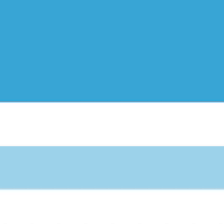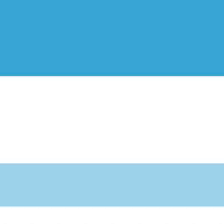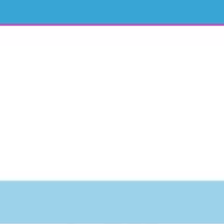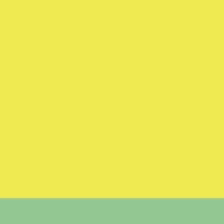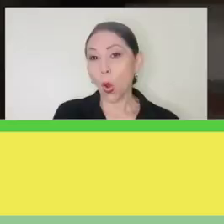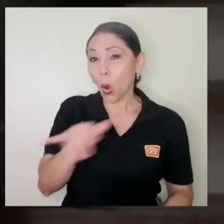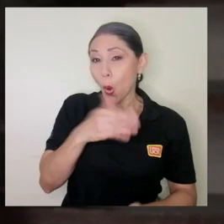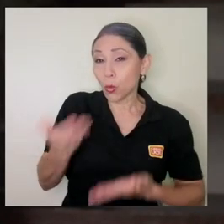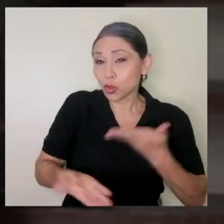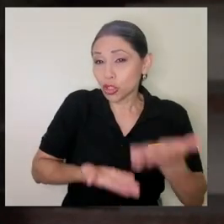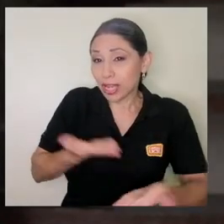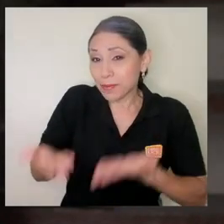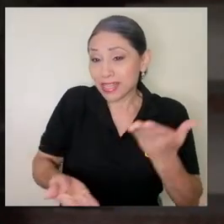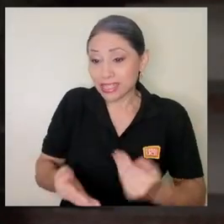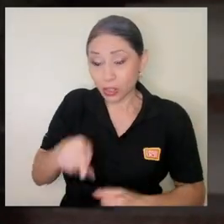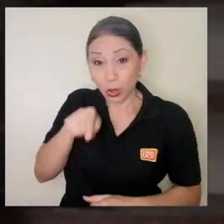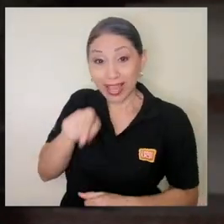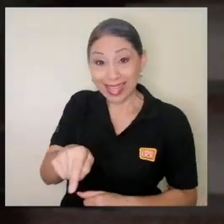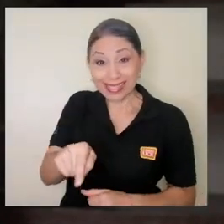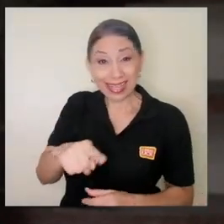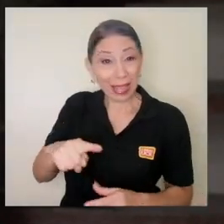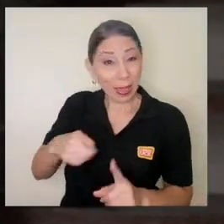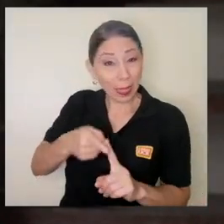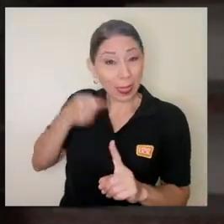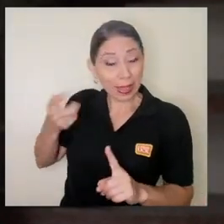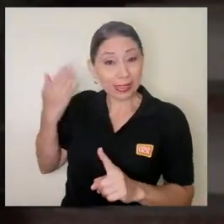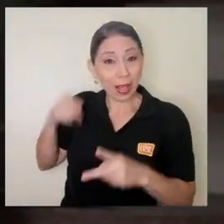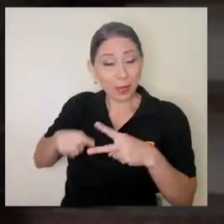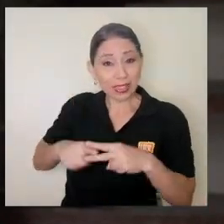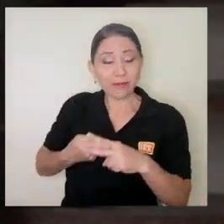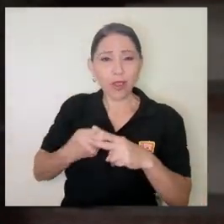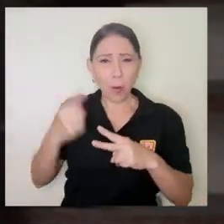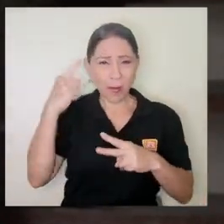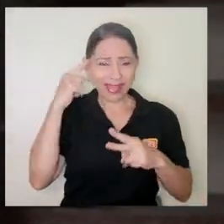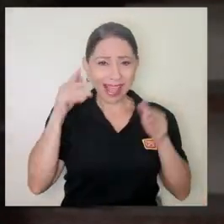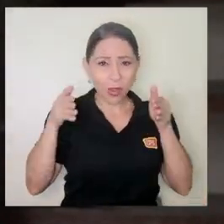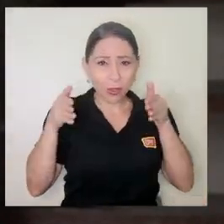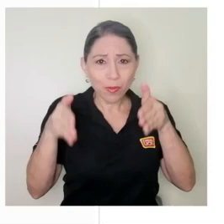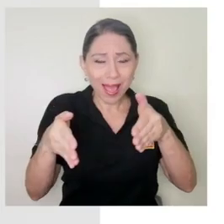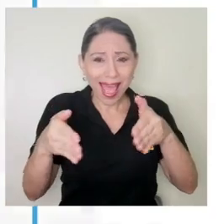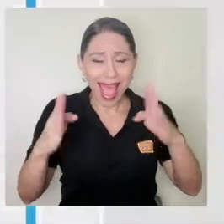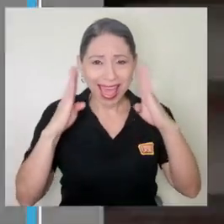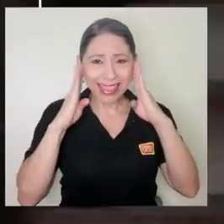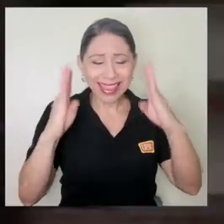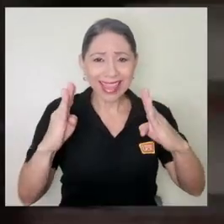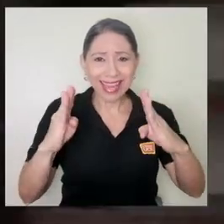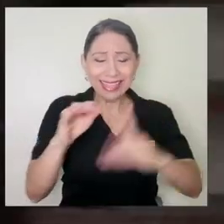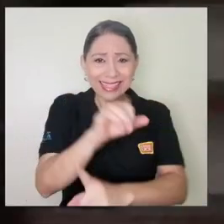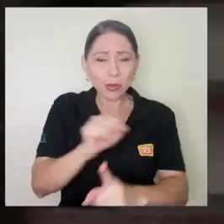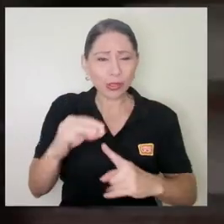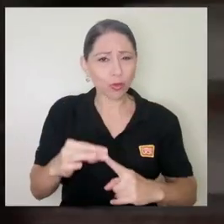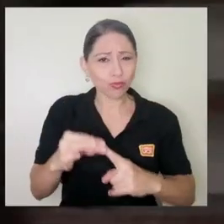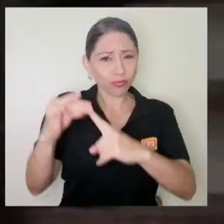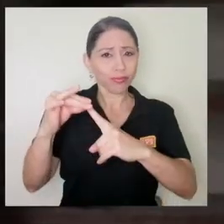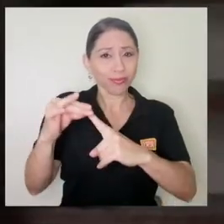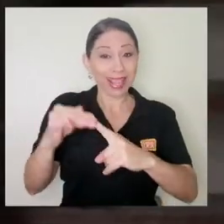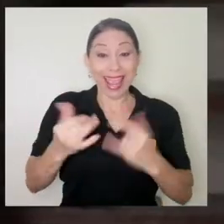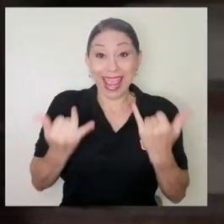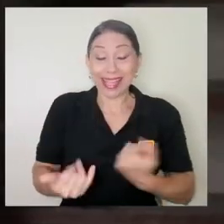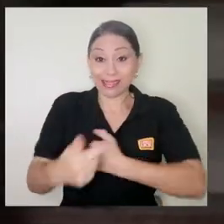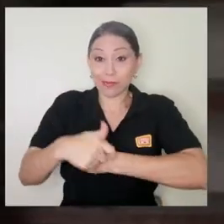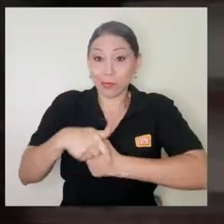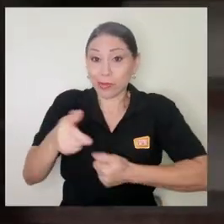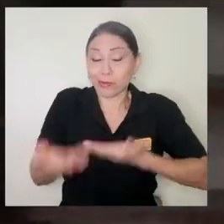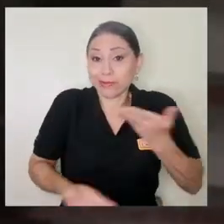Como servicio, en principio fue pensado para atender una situación excepcional. El servicio lo que demuestra